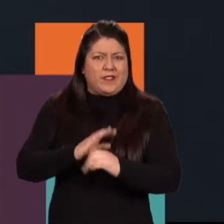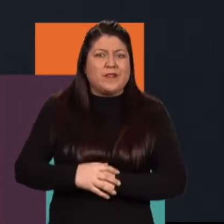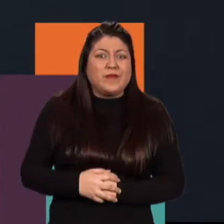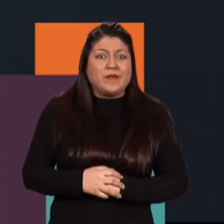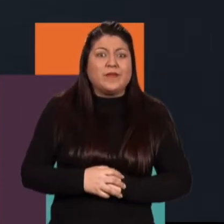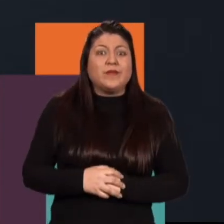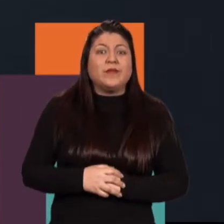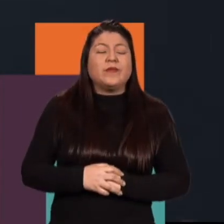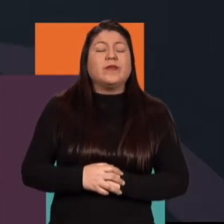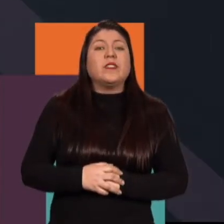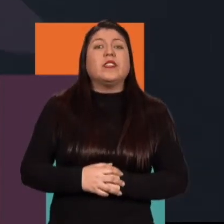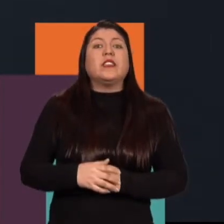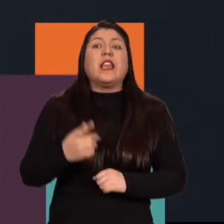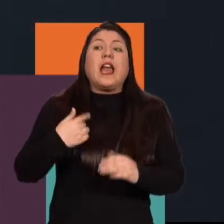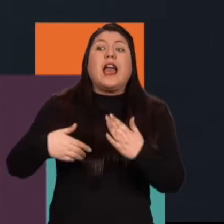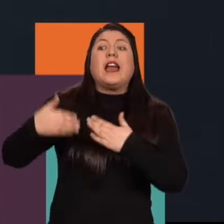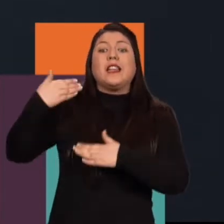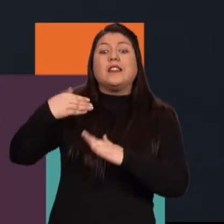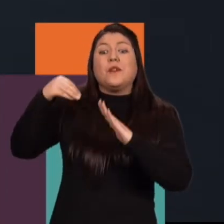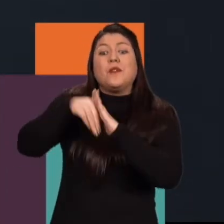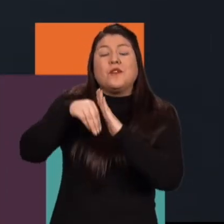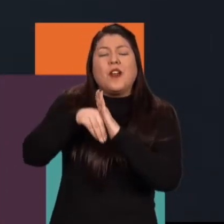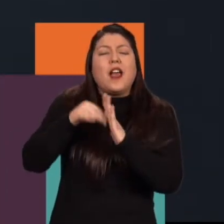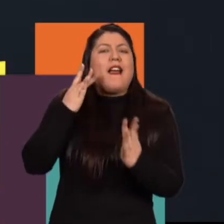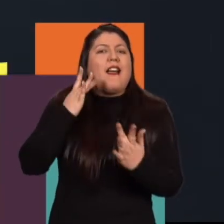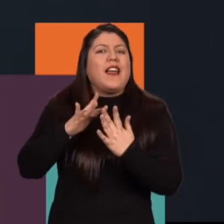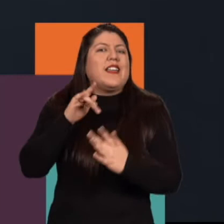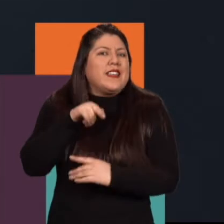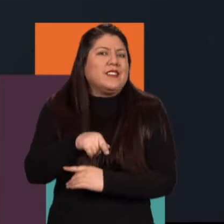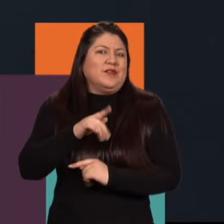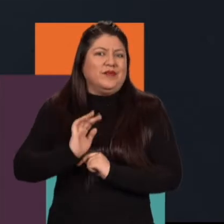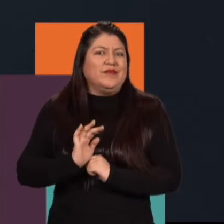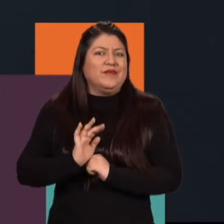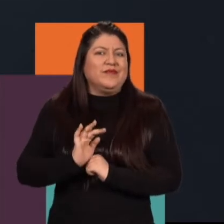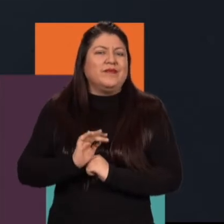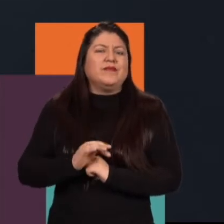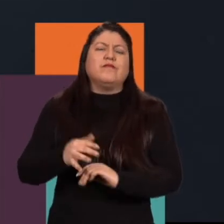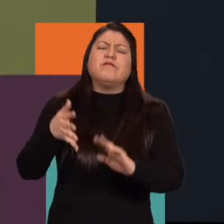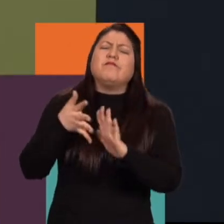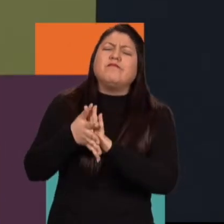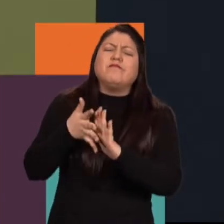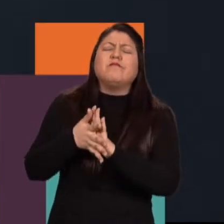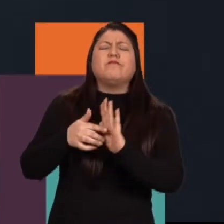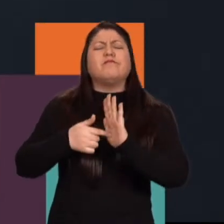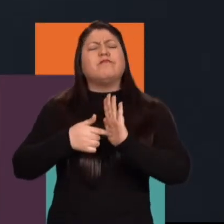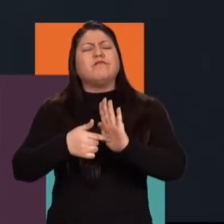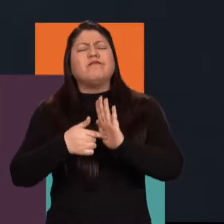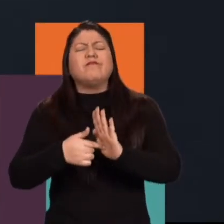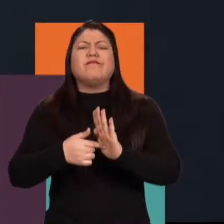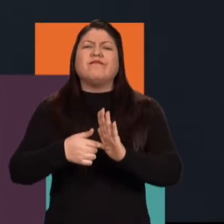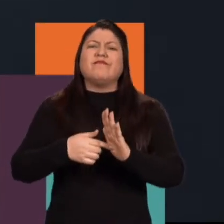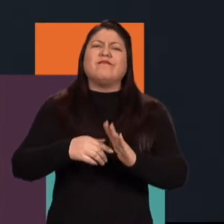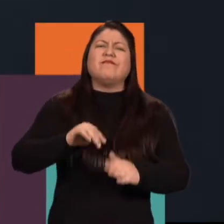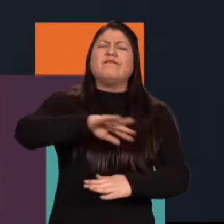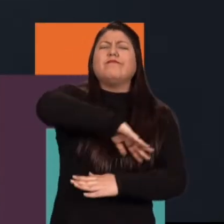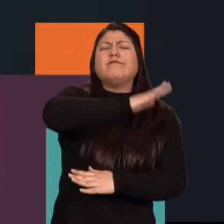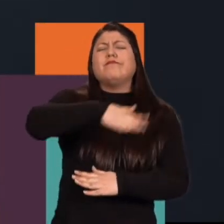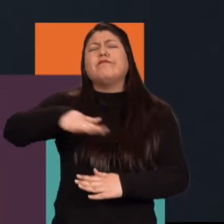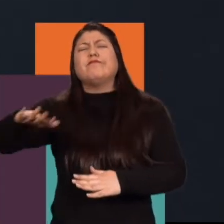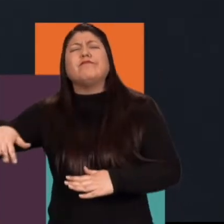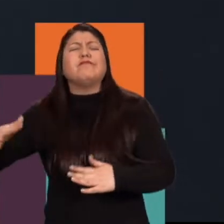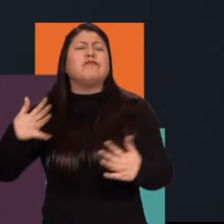los contenidos anteriormente estaban ligados a eso, ¿cierto? A mostrar un poco esa vida rural,